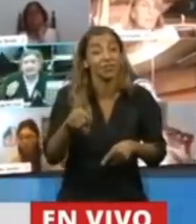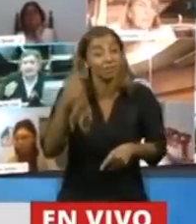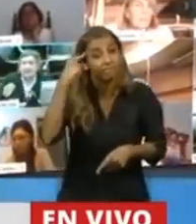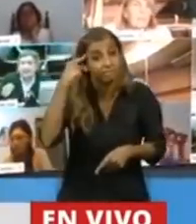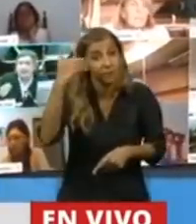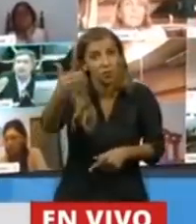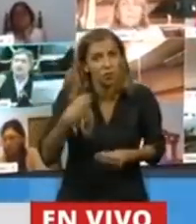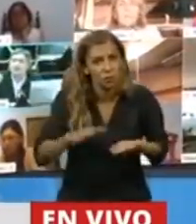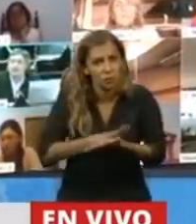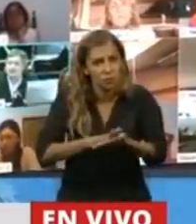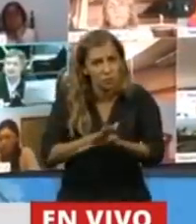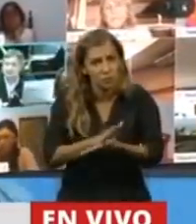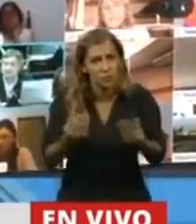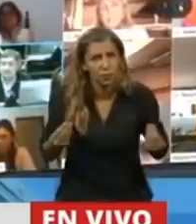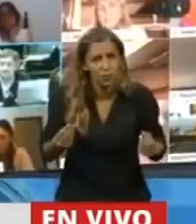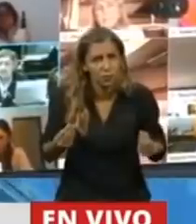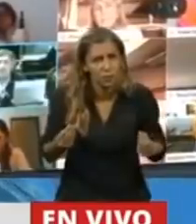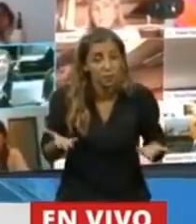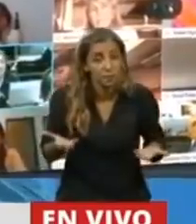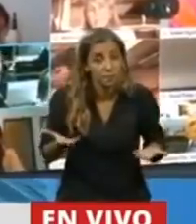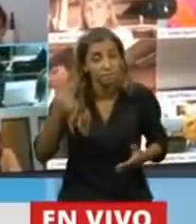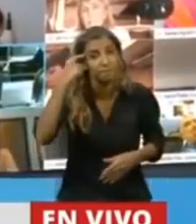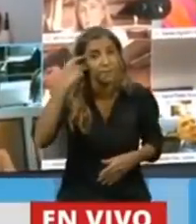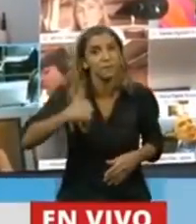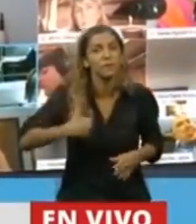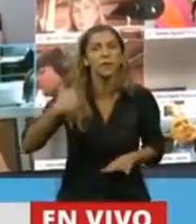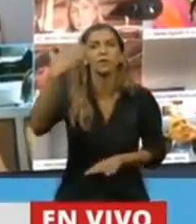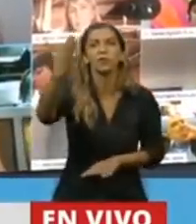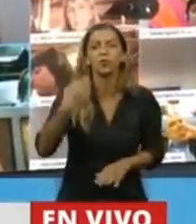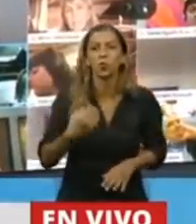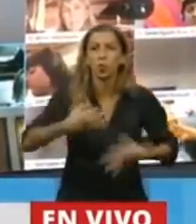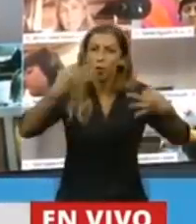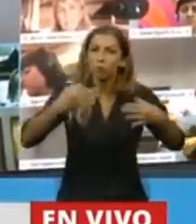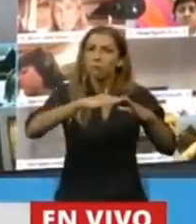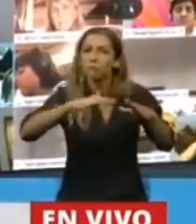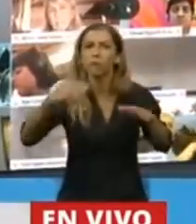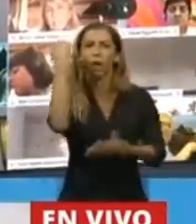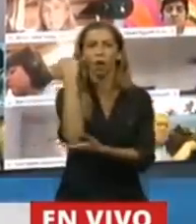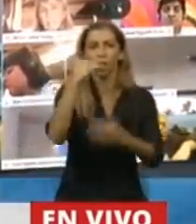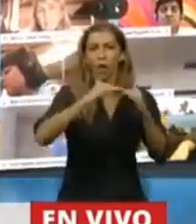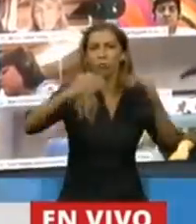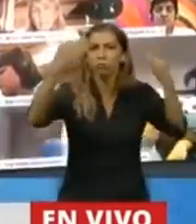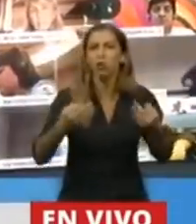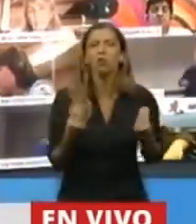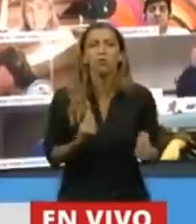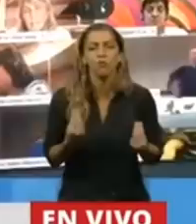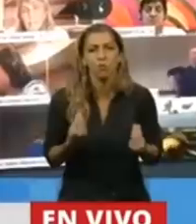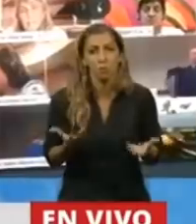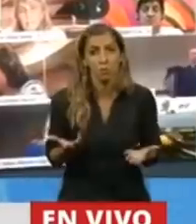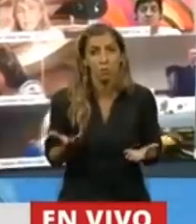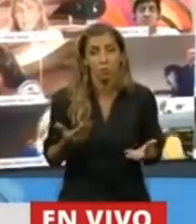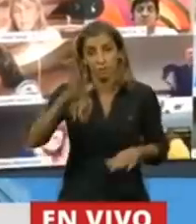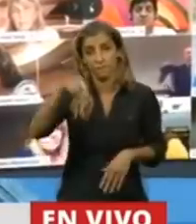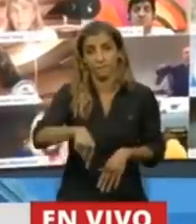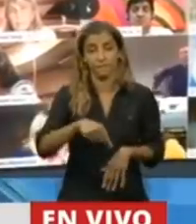En cómo hacemos una Argentina sustentable, una Argentina sustentable aparte que necesita por estos días también